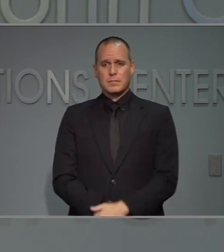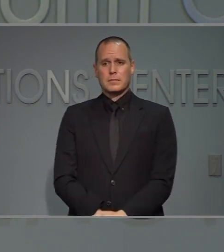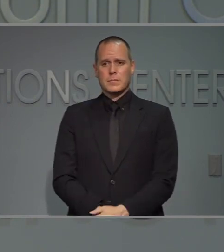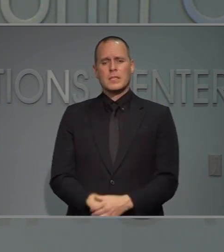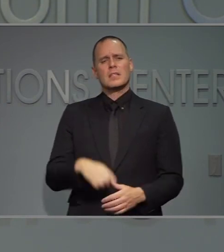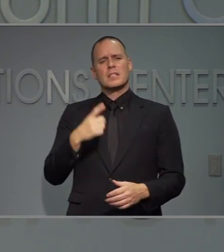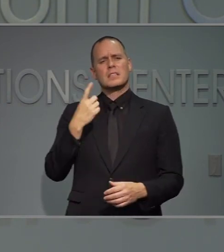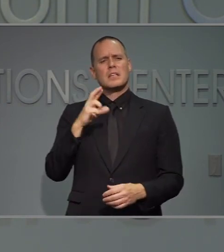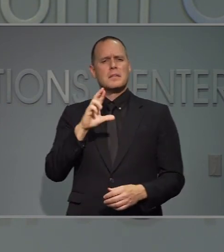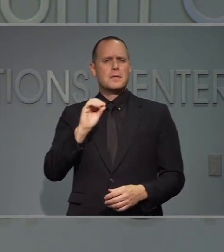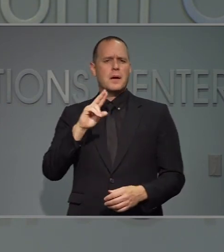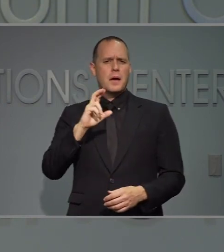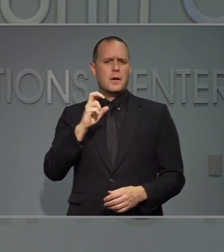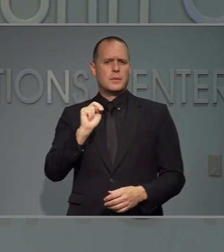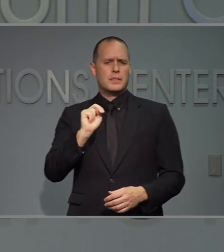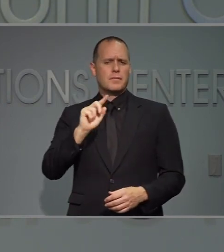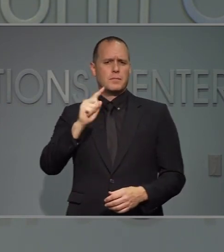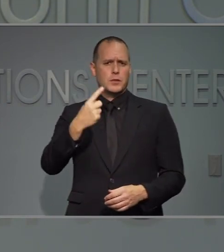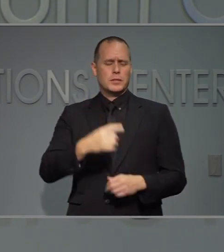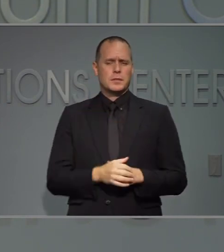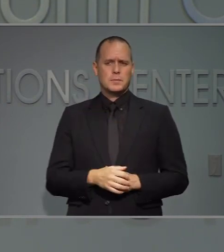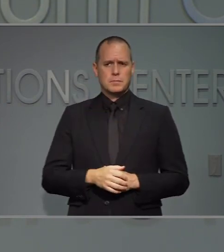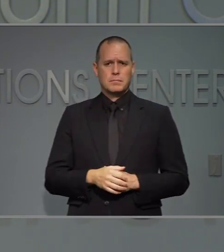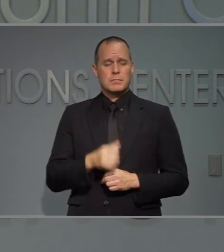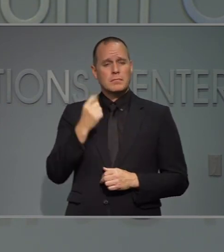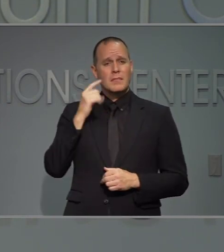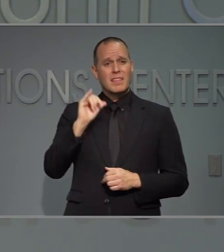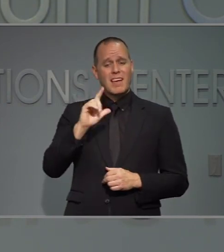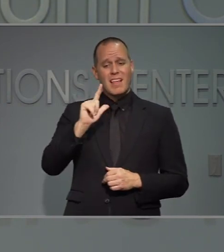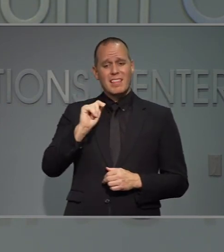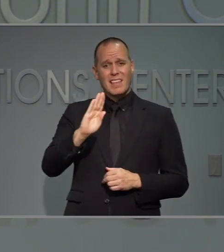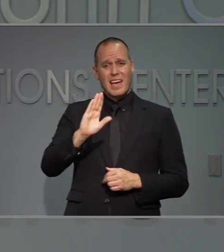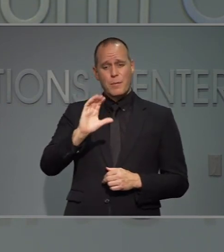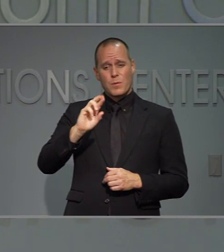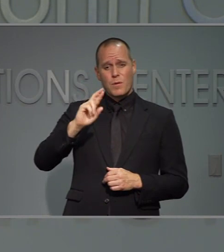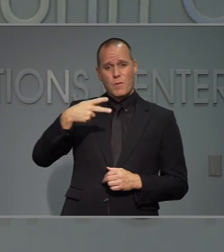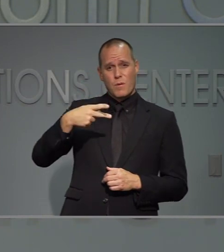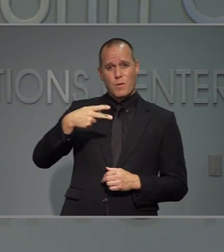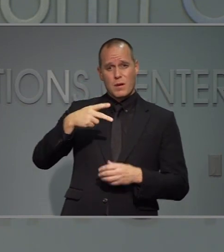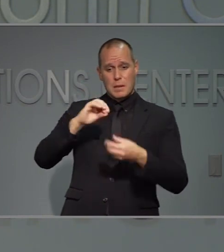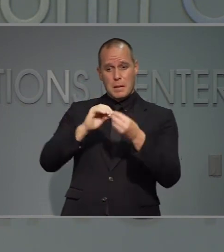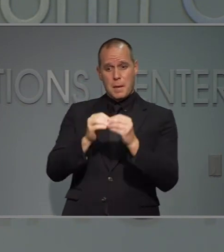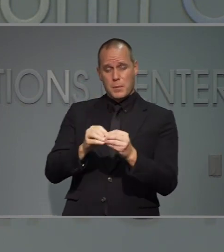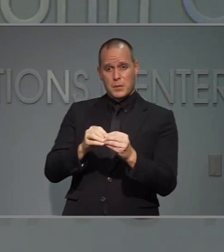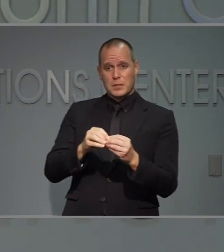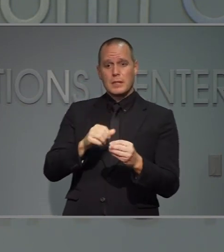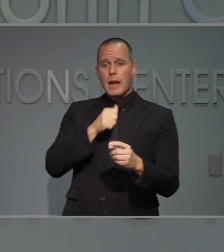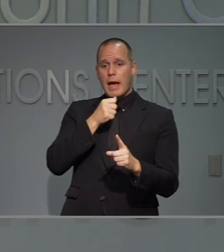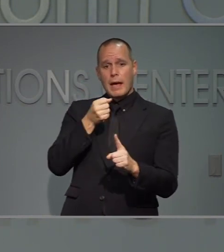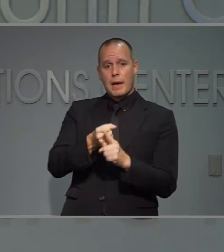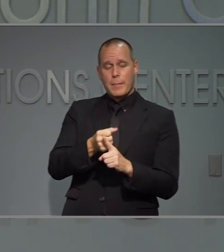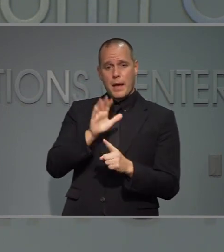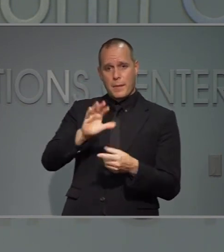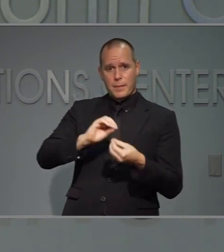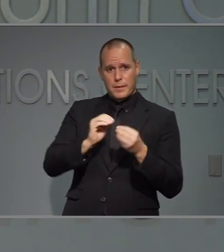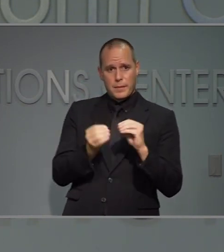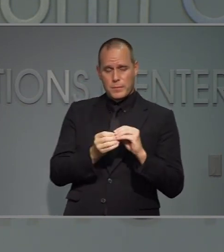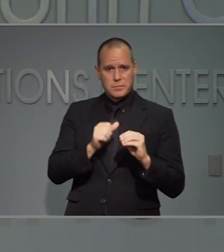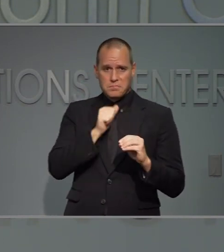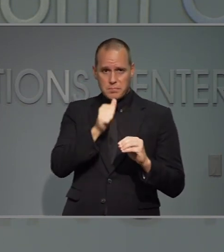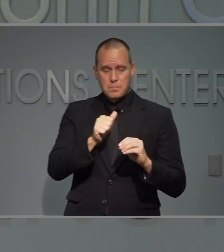En el la pregunta usted el gobernador. Mientras que el tema de la cor no afectó las métricas claves.